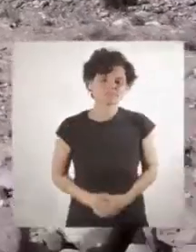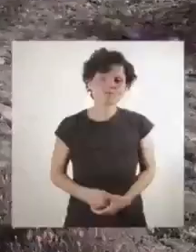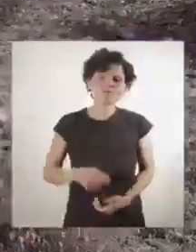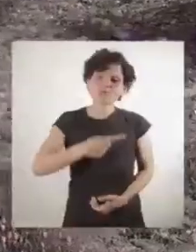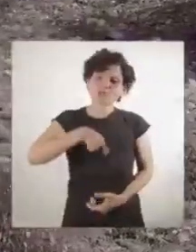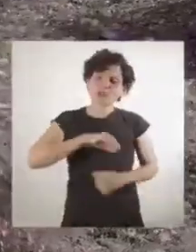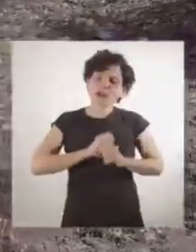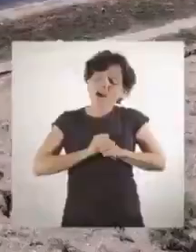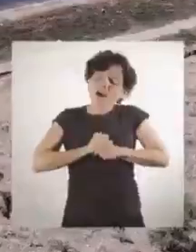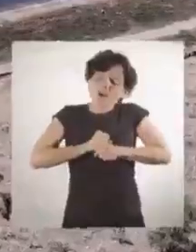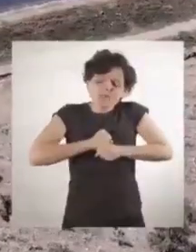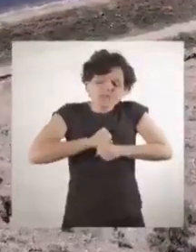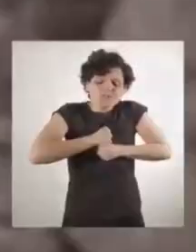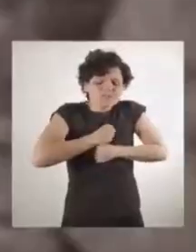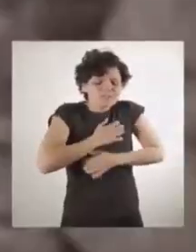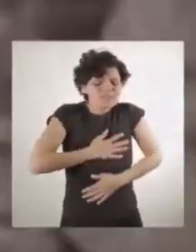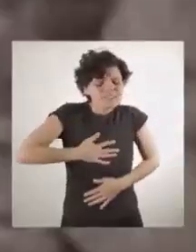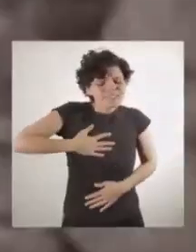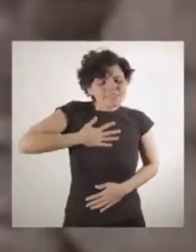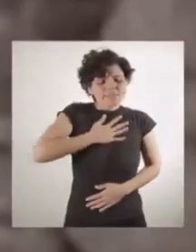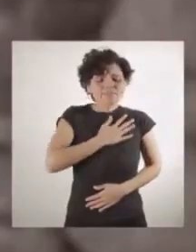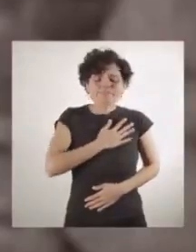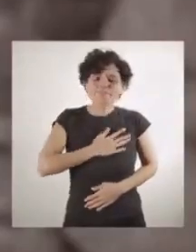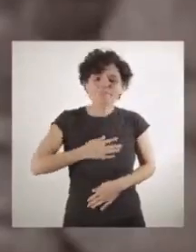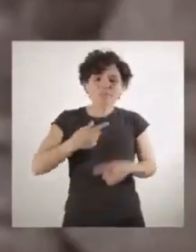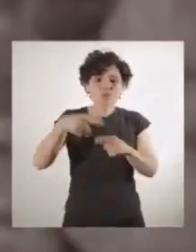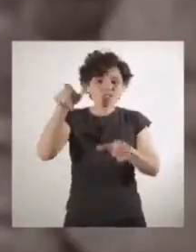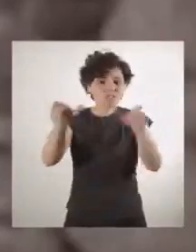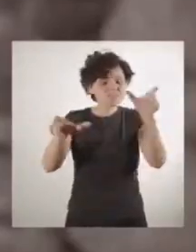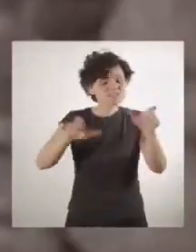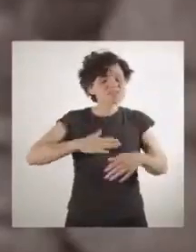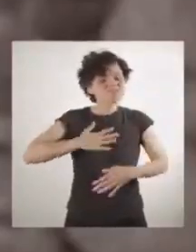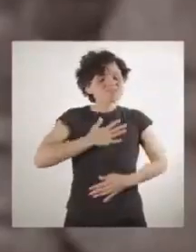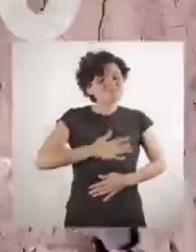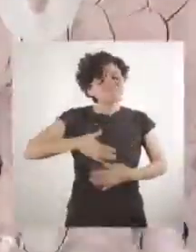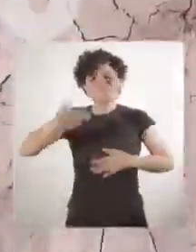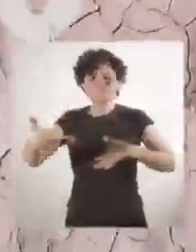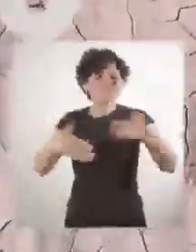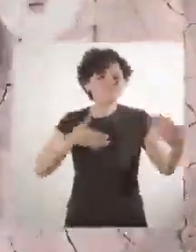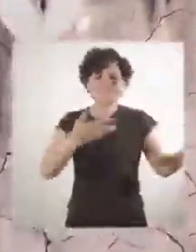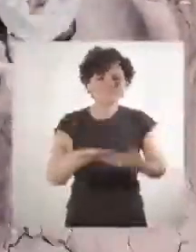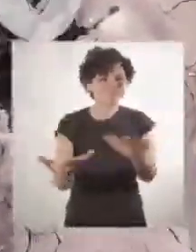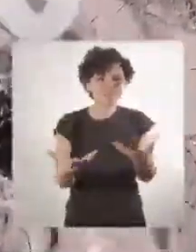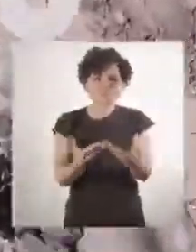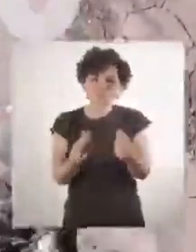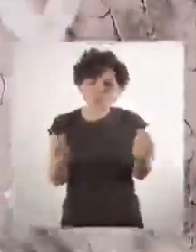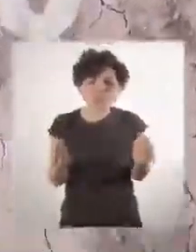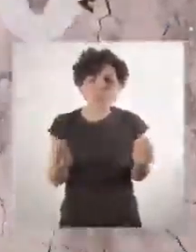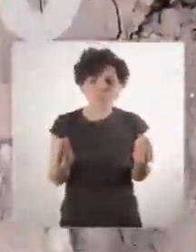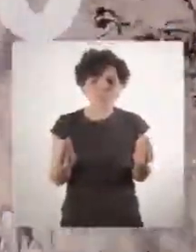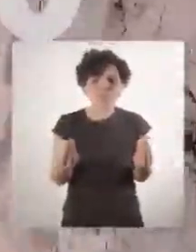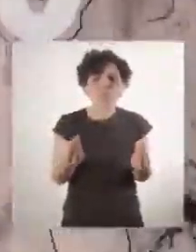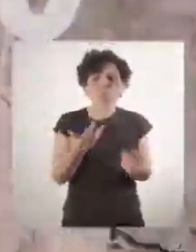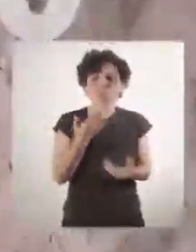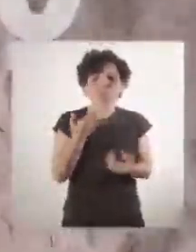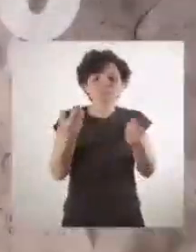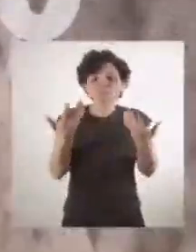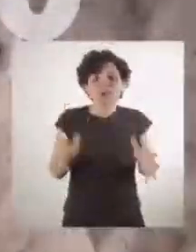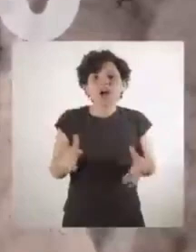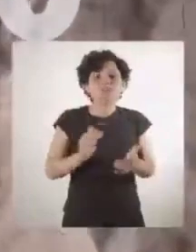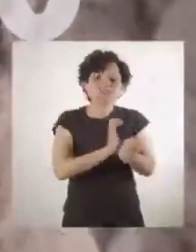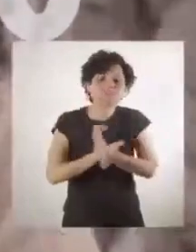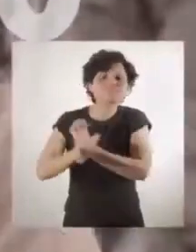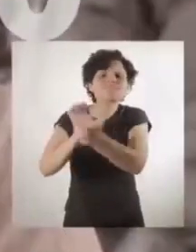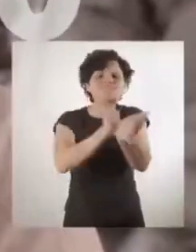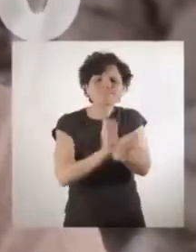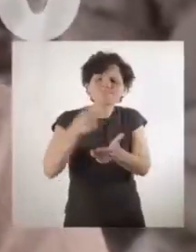Que la angustia que uno tiene acá, esa angustia uno se la transmite a las otras personas porque ya están todos